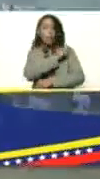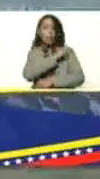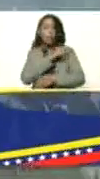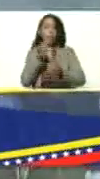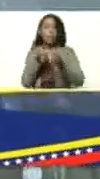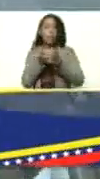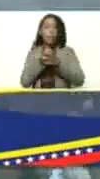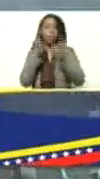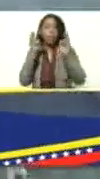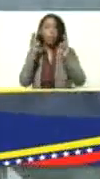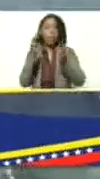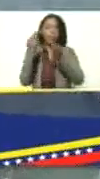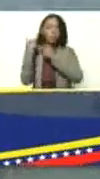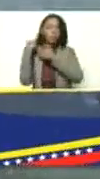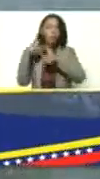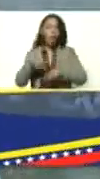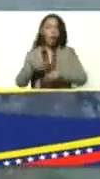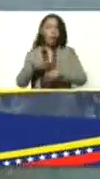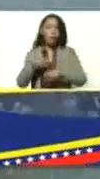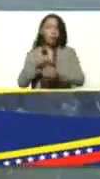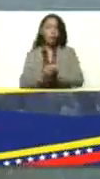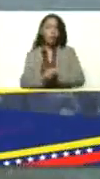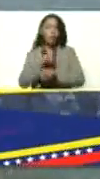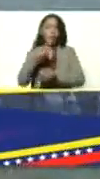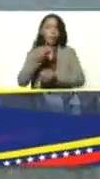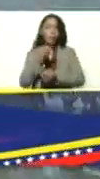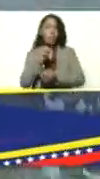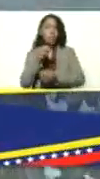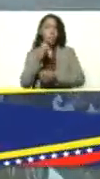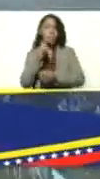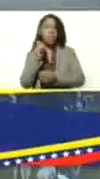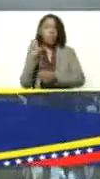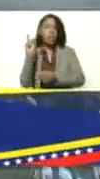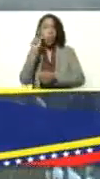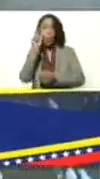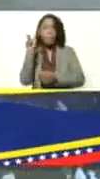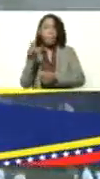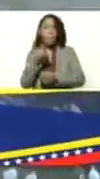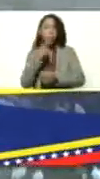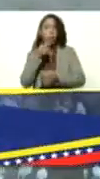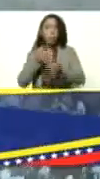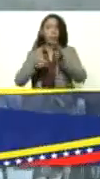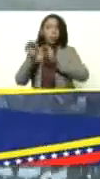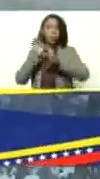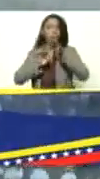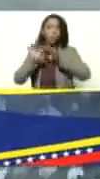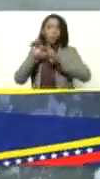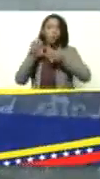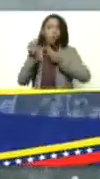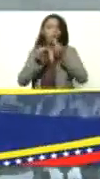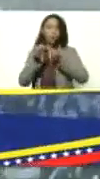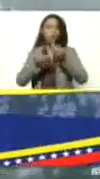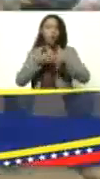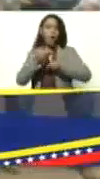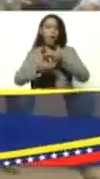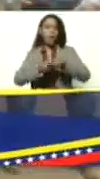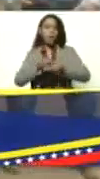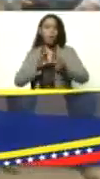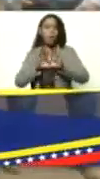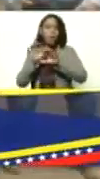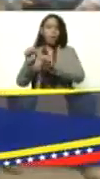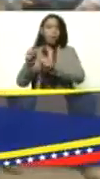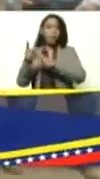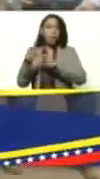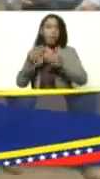productiva acá en La Peñita el compañero Rubén Peraza nos explique como ha sido el alcance el